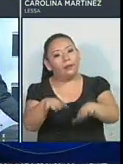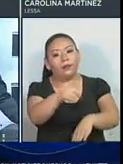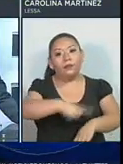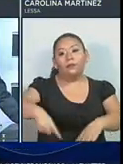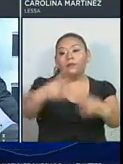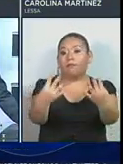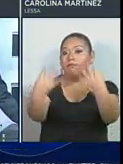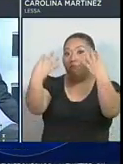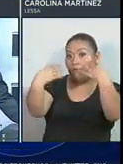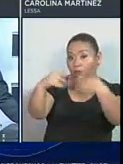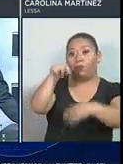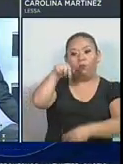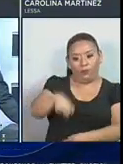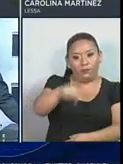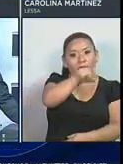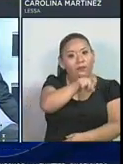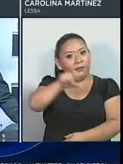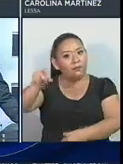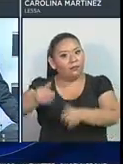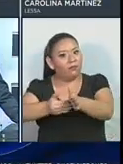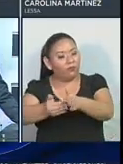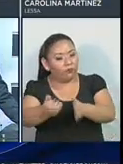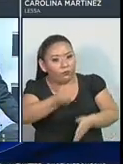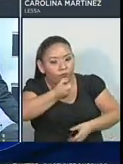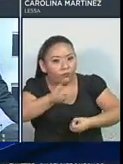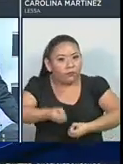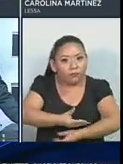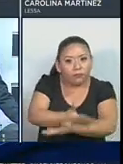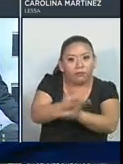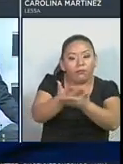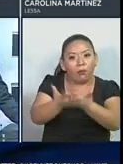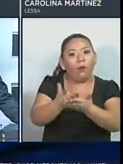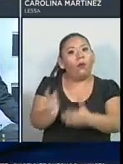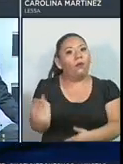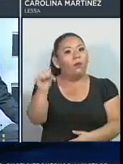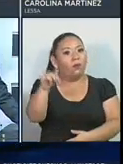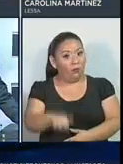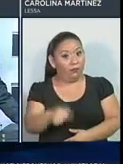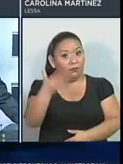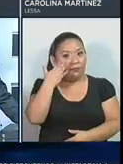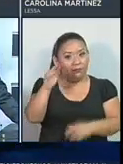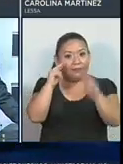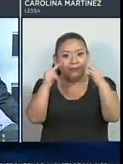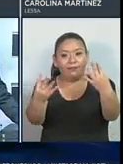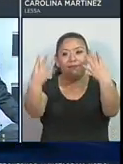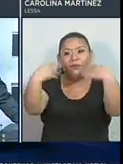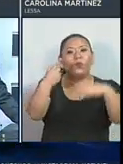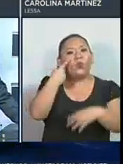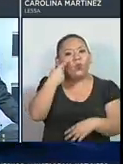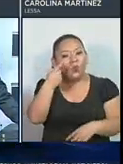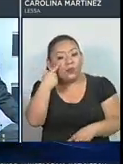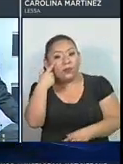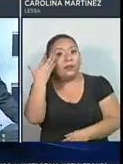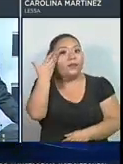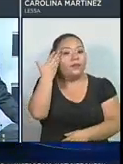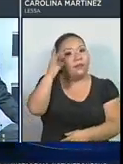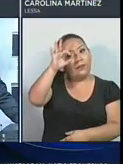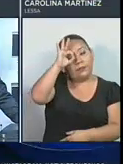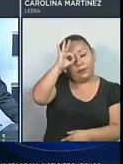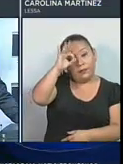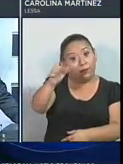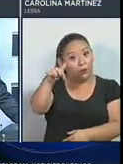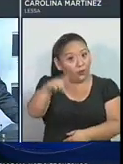la semana, qué gusto poderlos informar y saludos también a los que nos sintonizan a través de nuestra señal de Facebook Live.